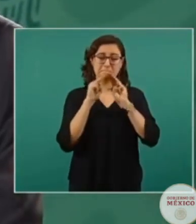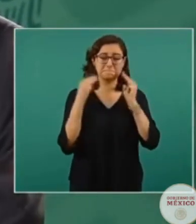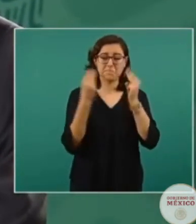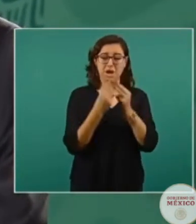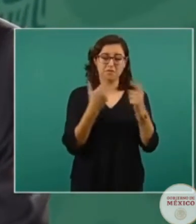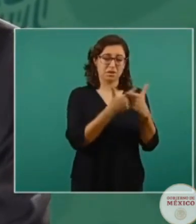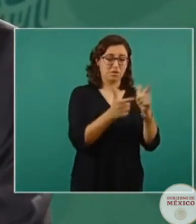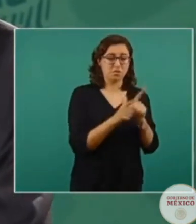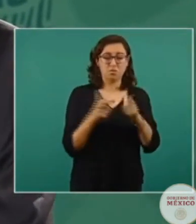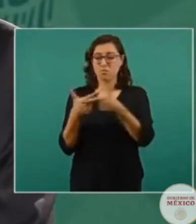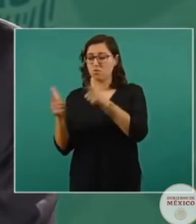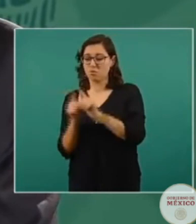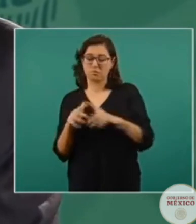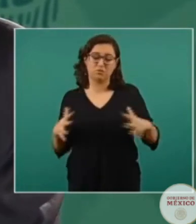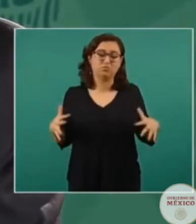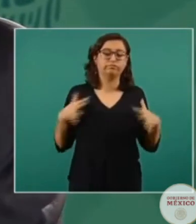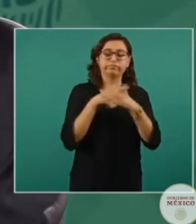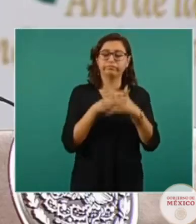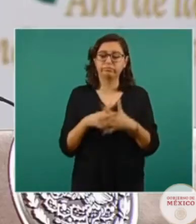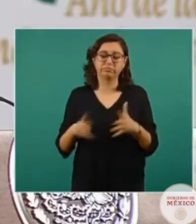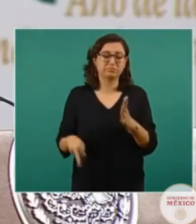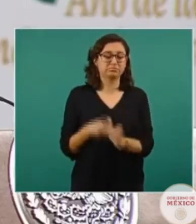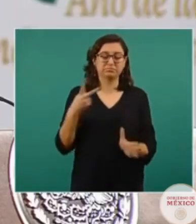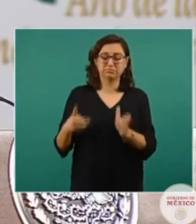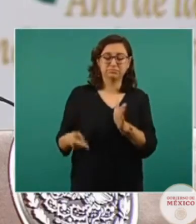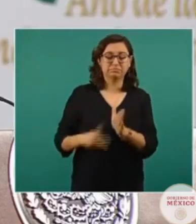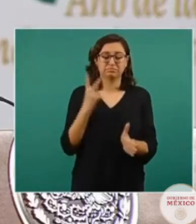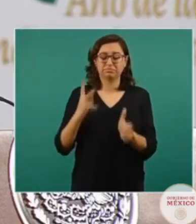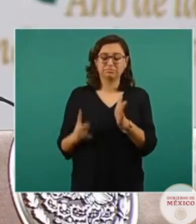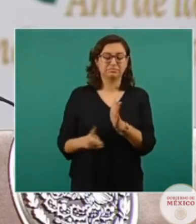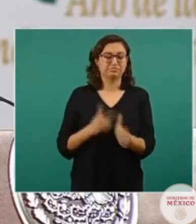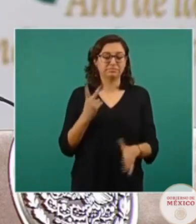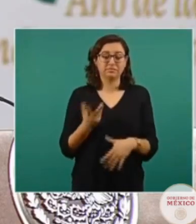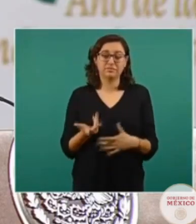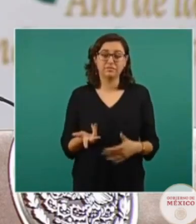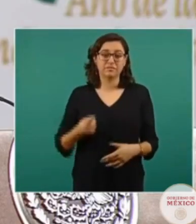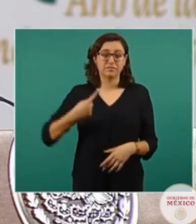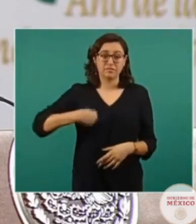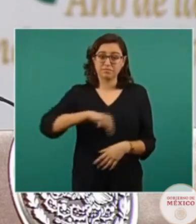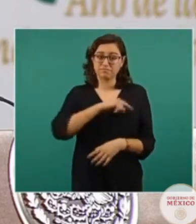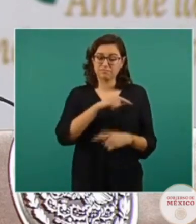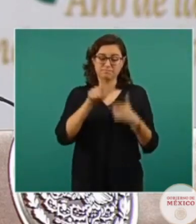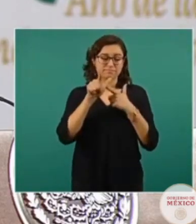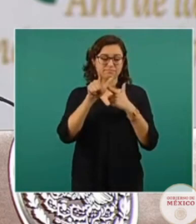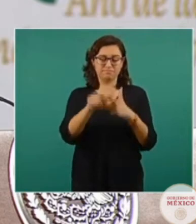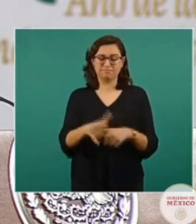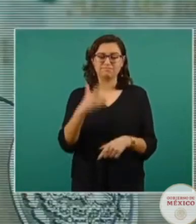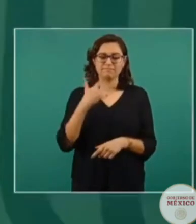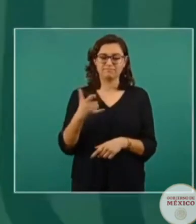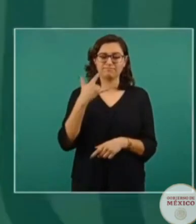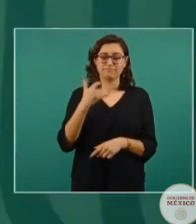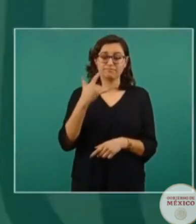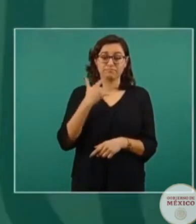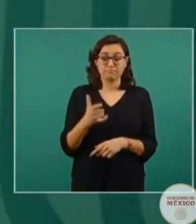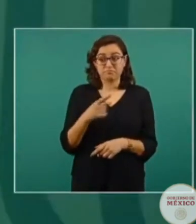grupos y nosotros vamos a seguir brindando